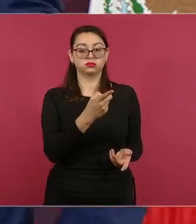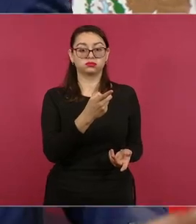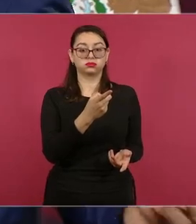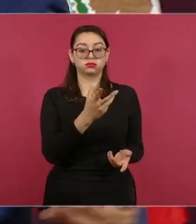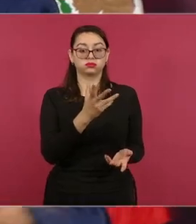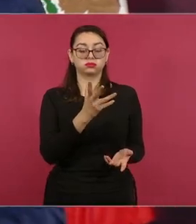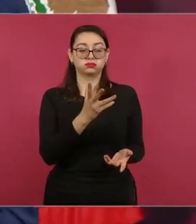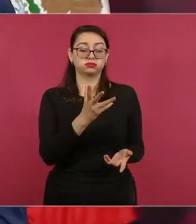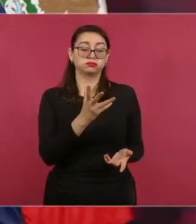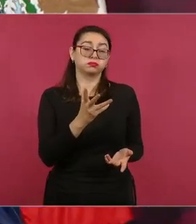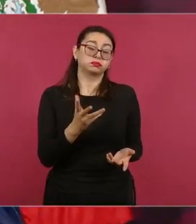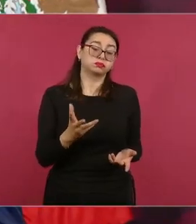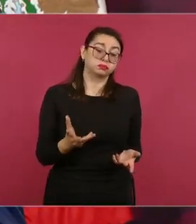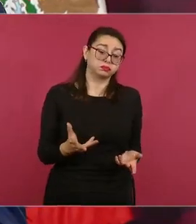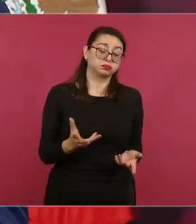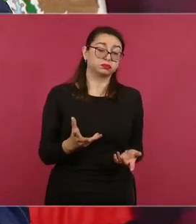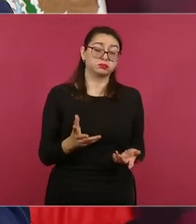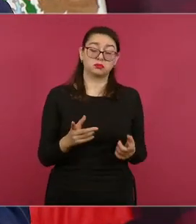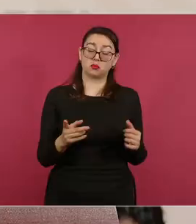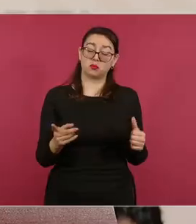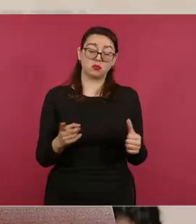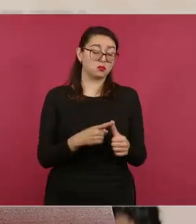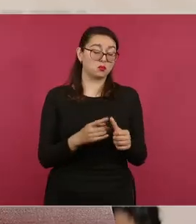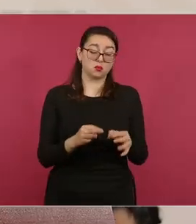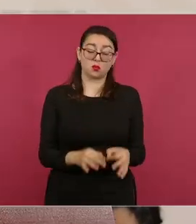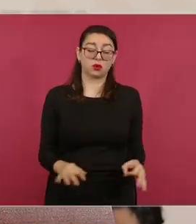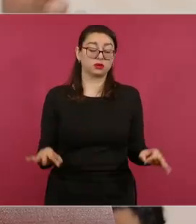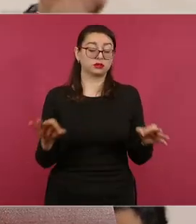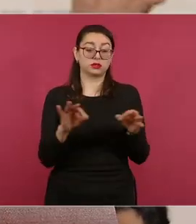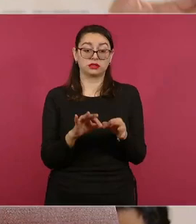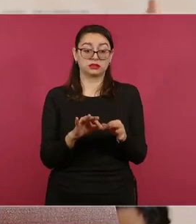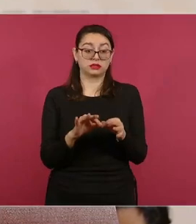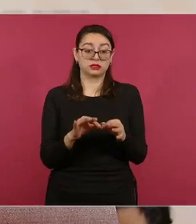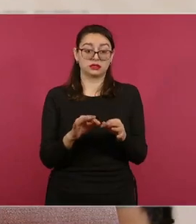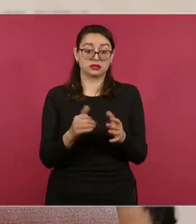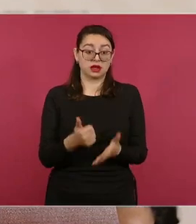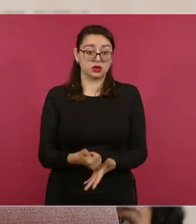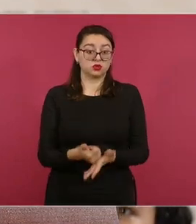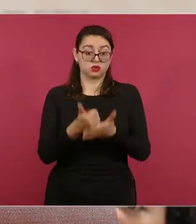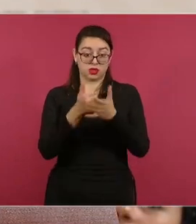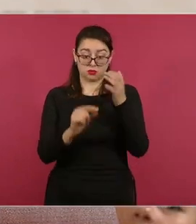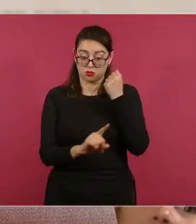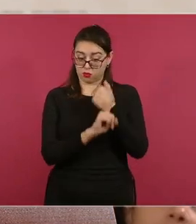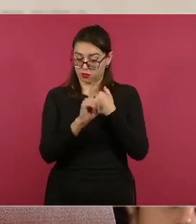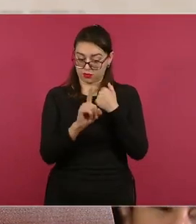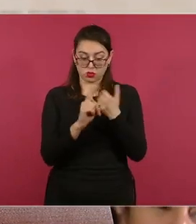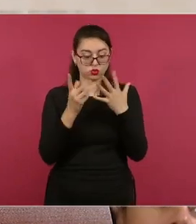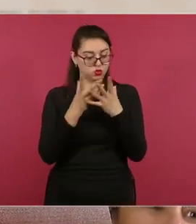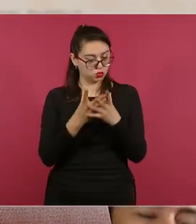ayudaría a todos para resolver ya en definitiva esto,